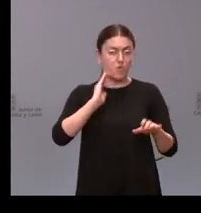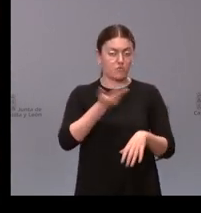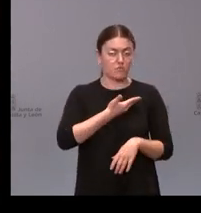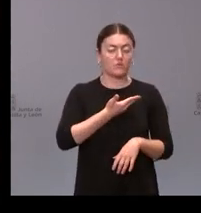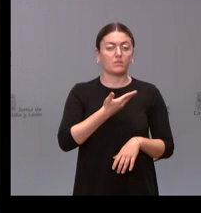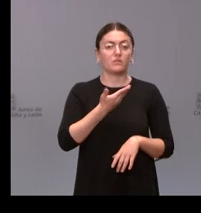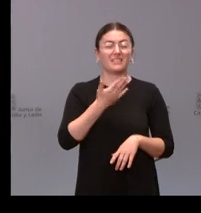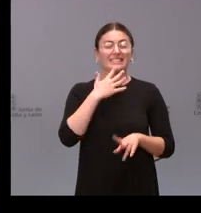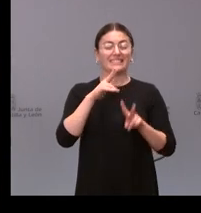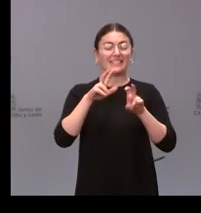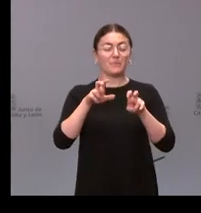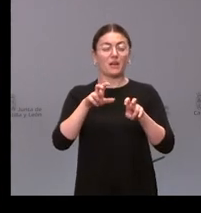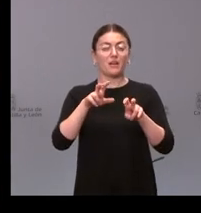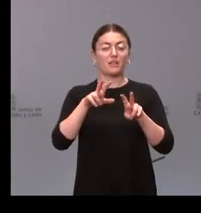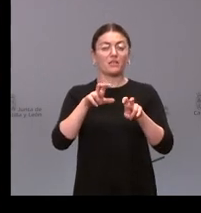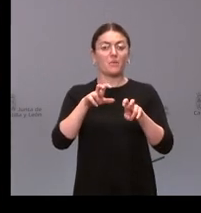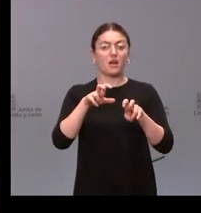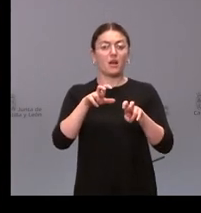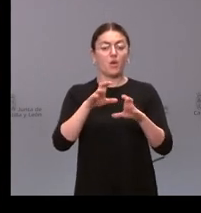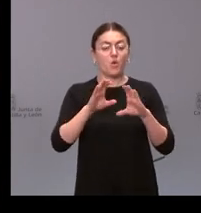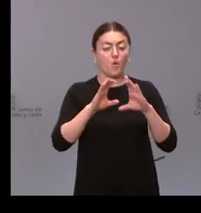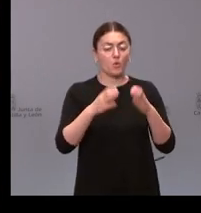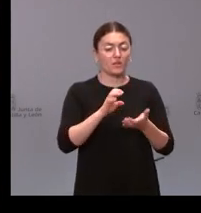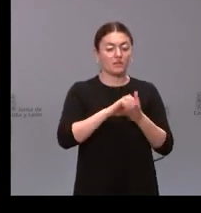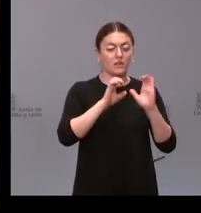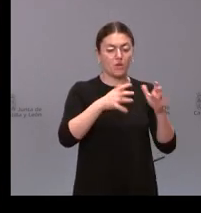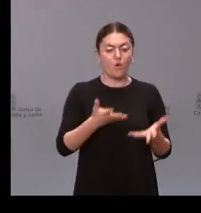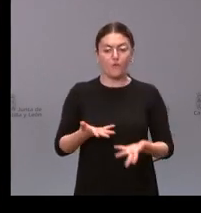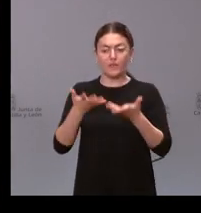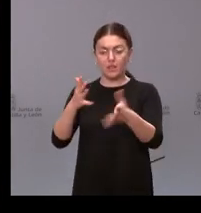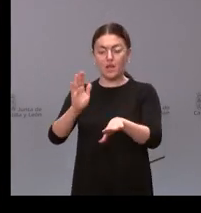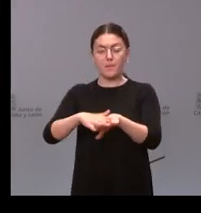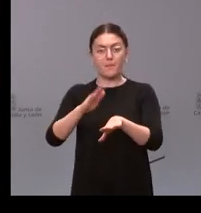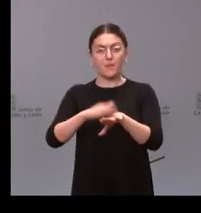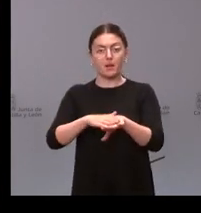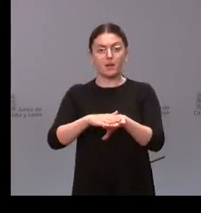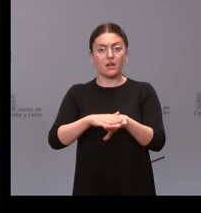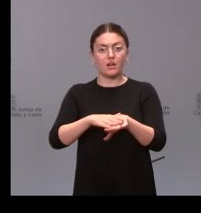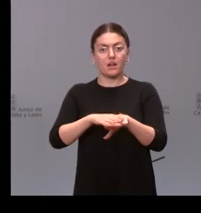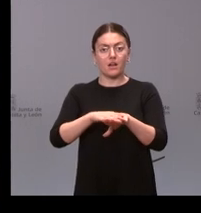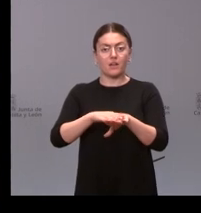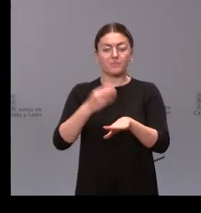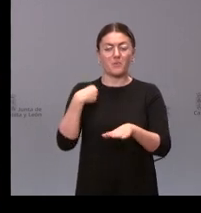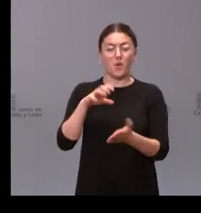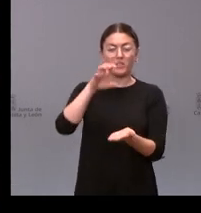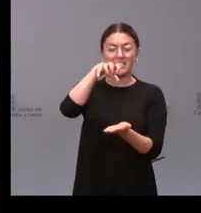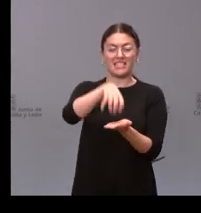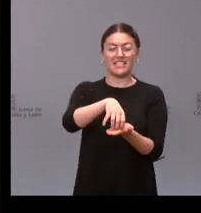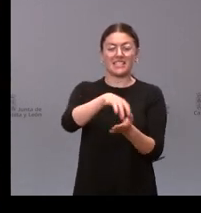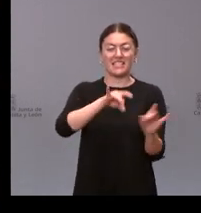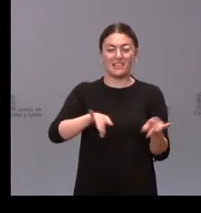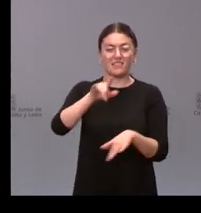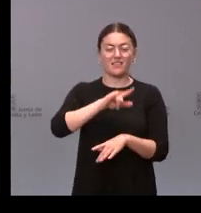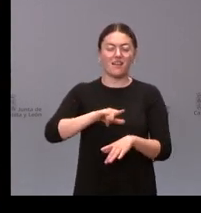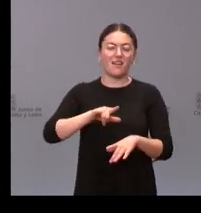de Castilla y León ante el Gobierno de España para acoger esa sede de la Agencia Espacial Española yo quisiera saber si es posible ya